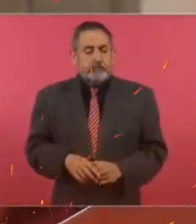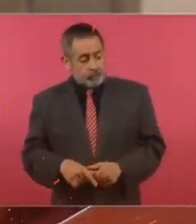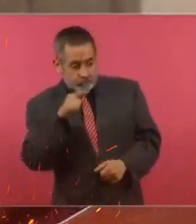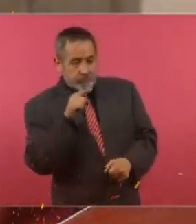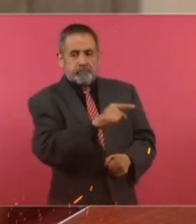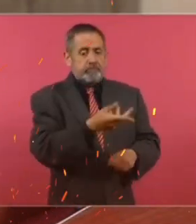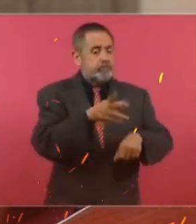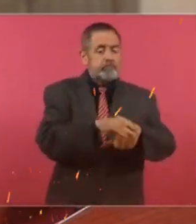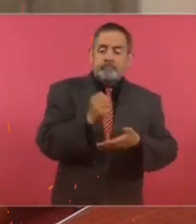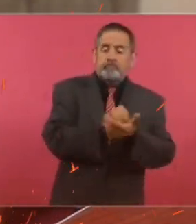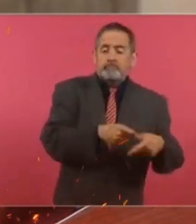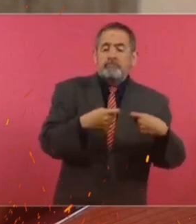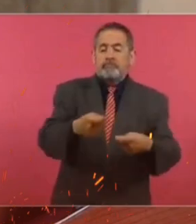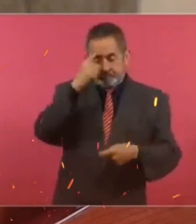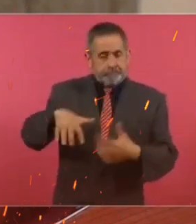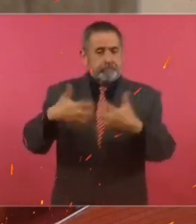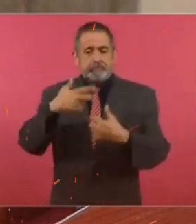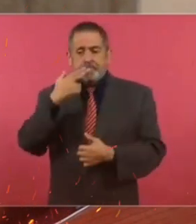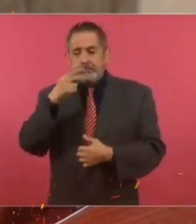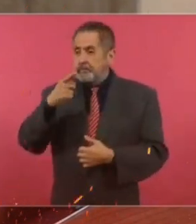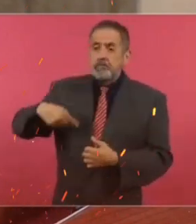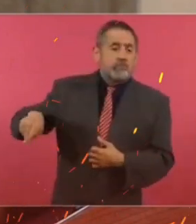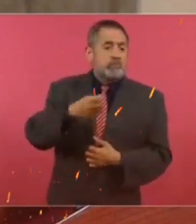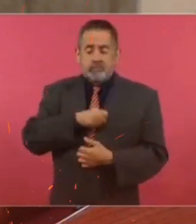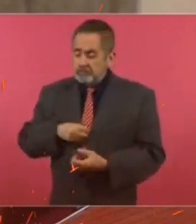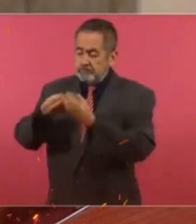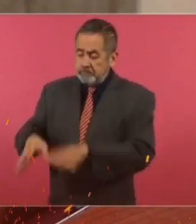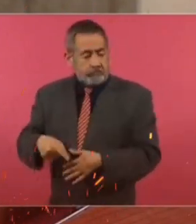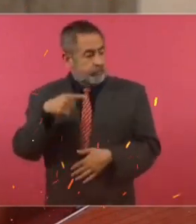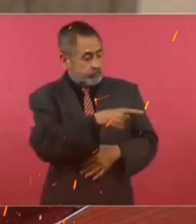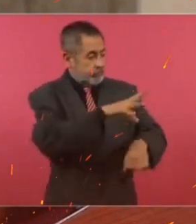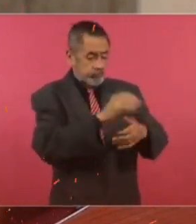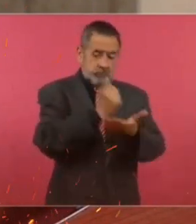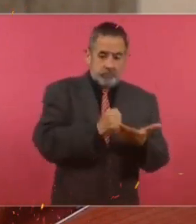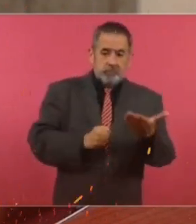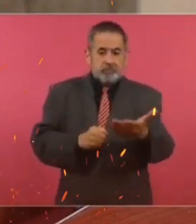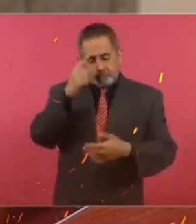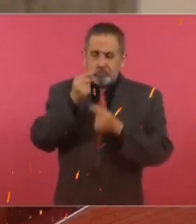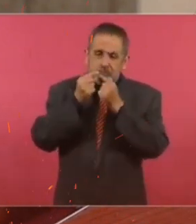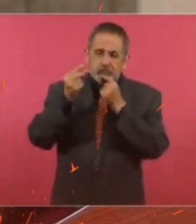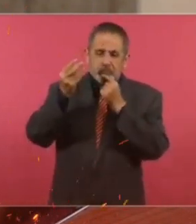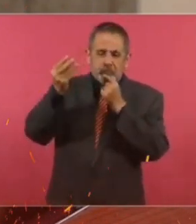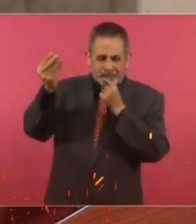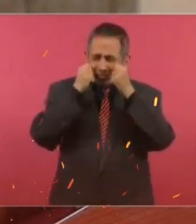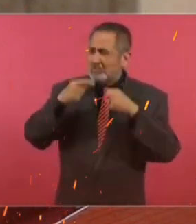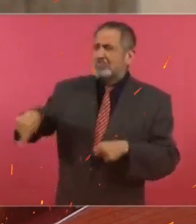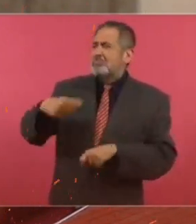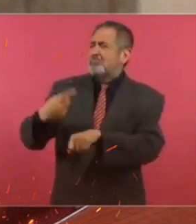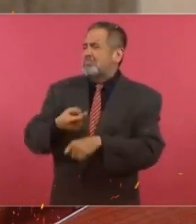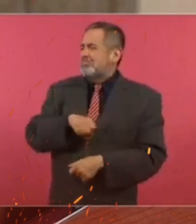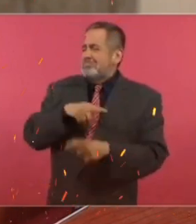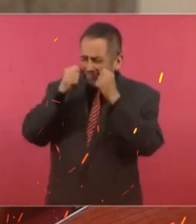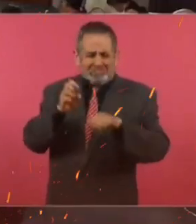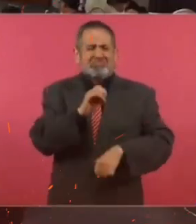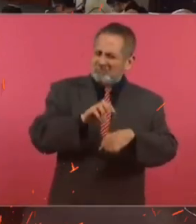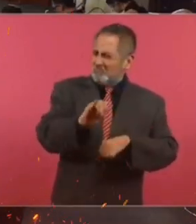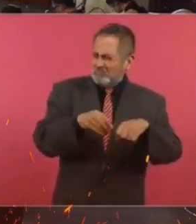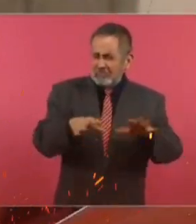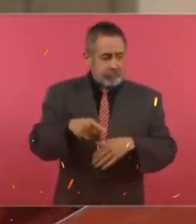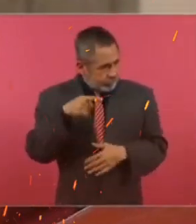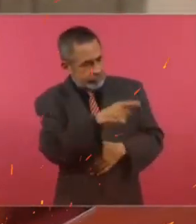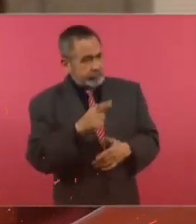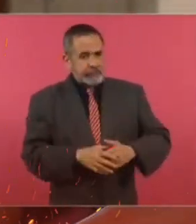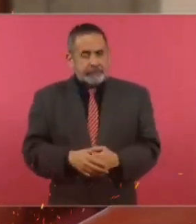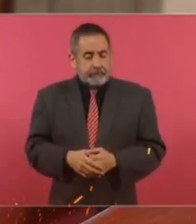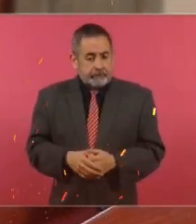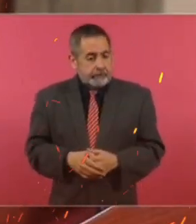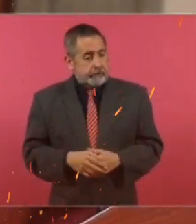Fue usted quien permitió que las tabacaleras se impusieran a la salud pública, autorizando la comercialización de cigarrillos electrónicos, los vapeadores y el consumo de tabaco en restaurantes. Fue